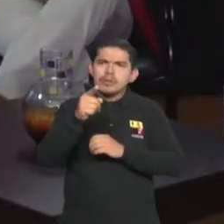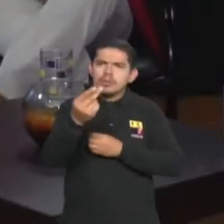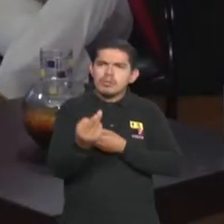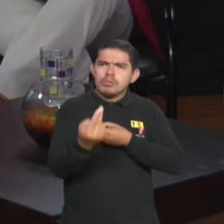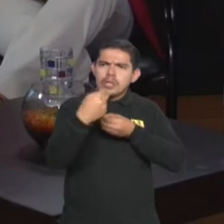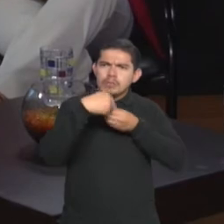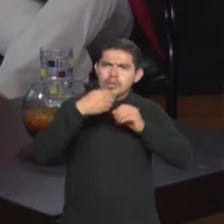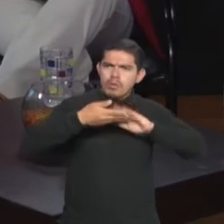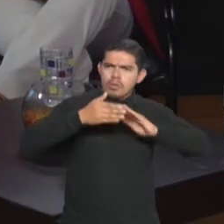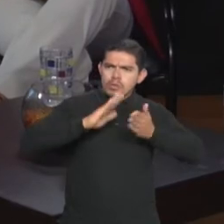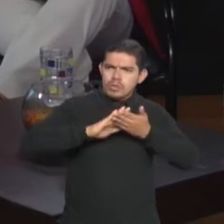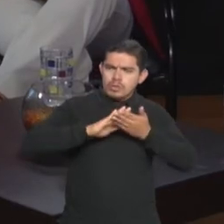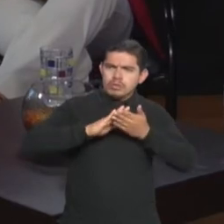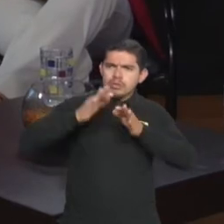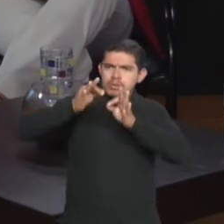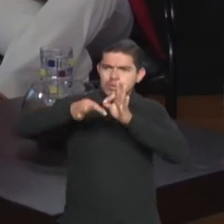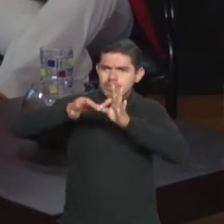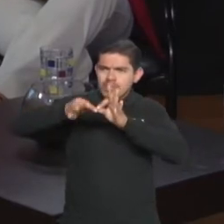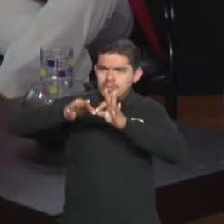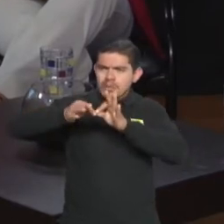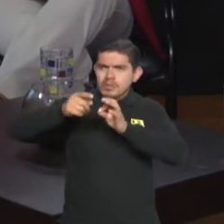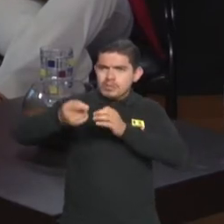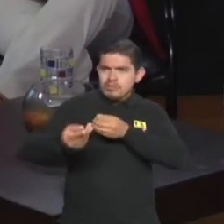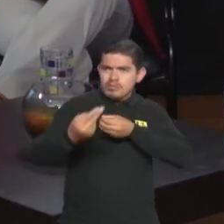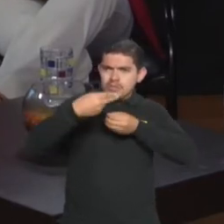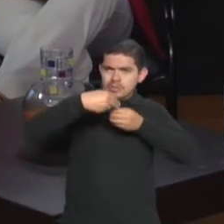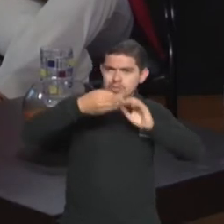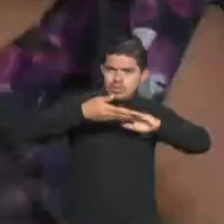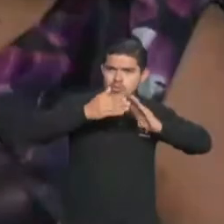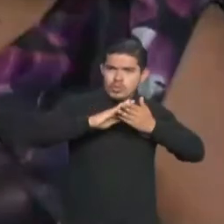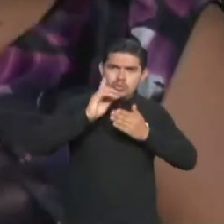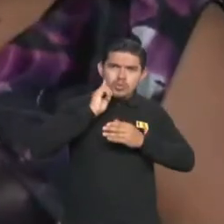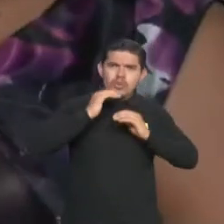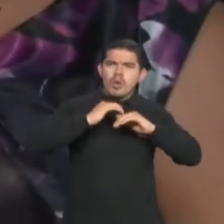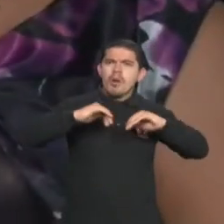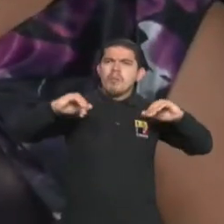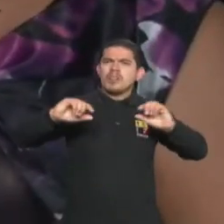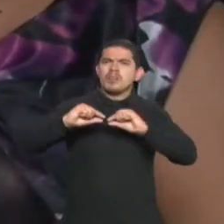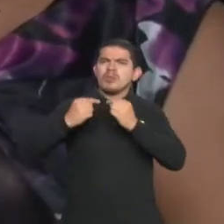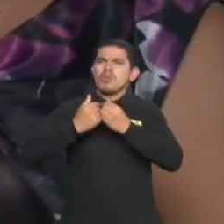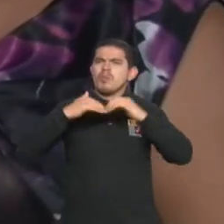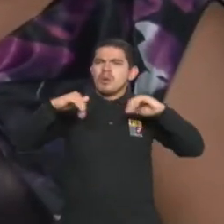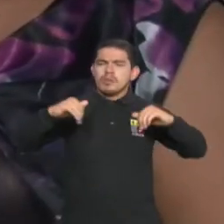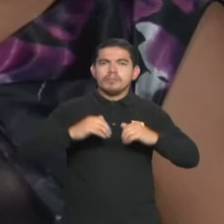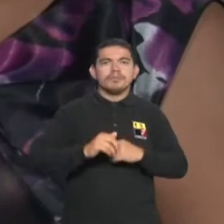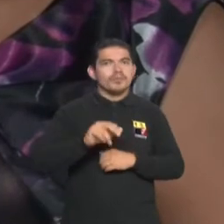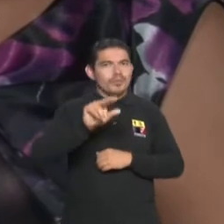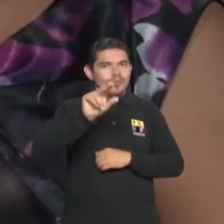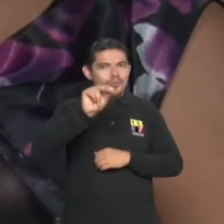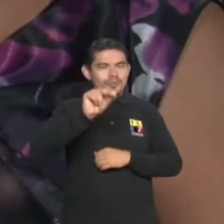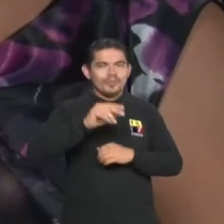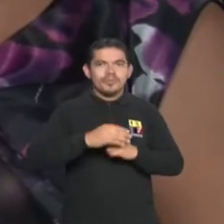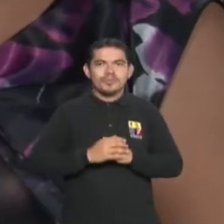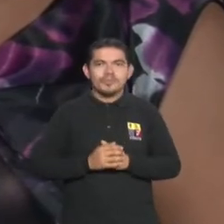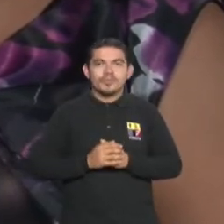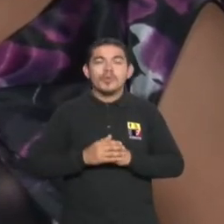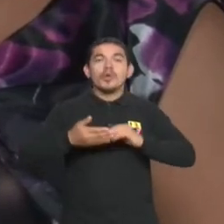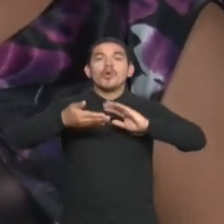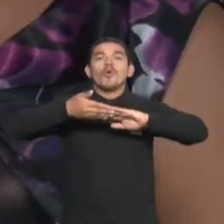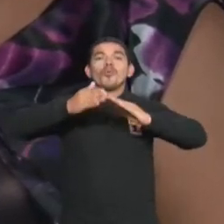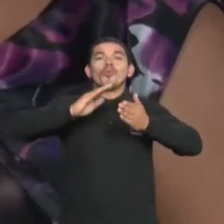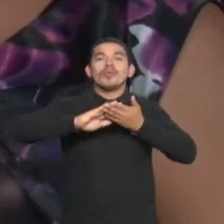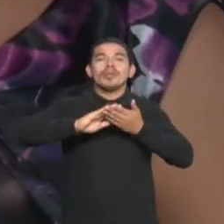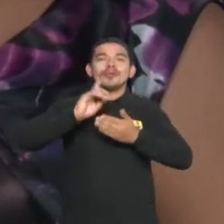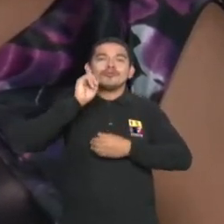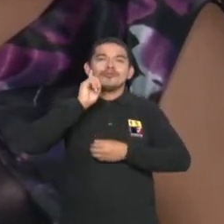comunidad los intérpretes o son un grupo aparte de los intérpretes? No, la comunidad de personas sordas está conformada por